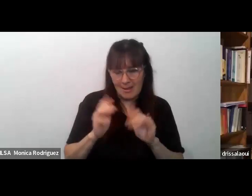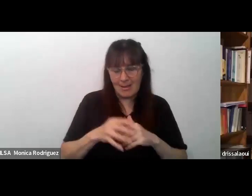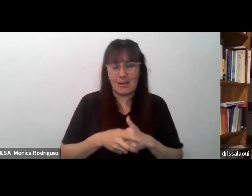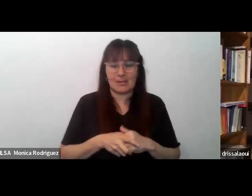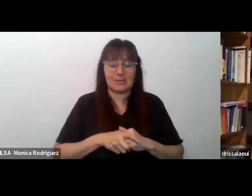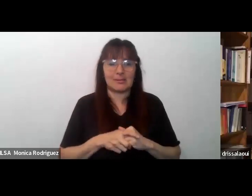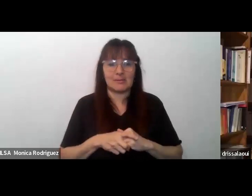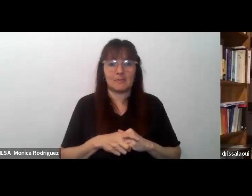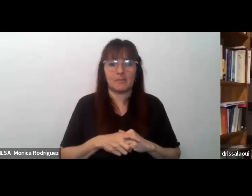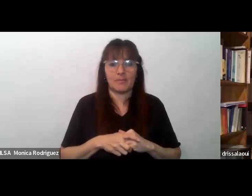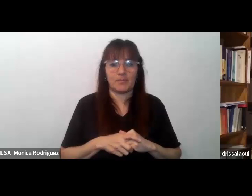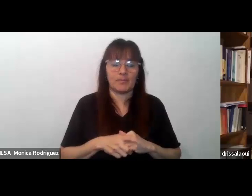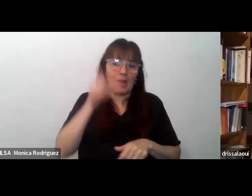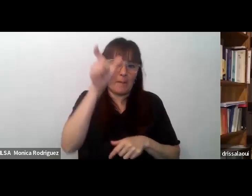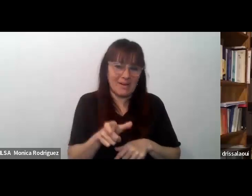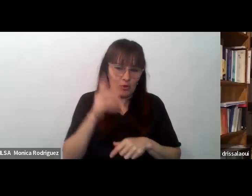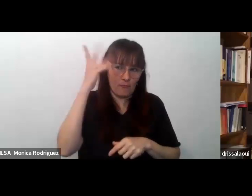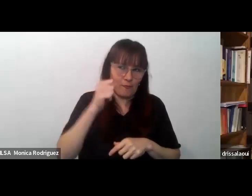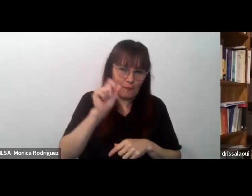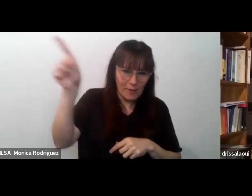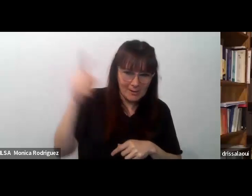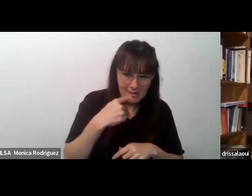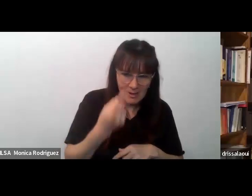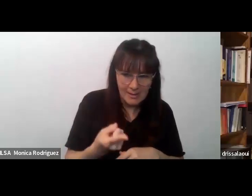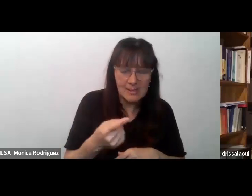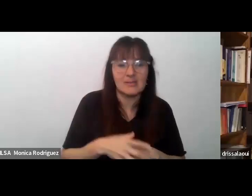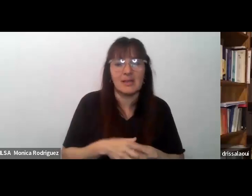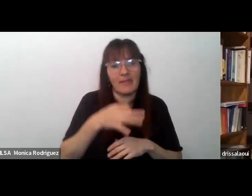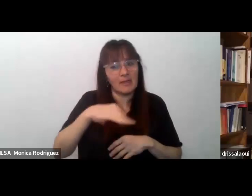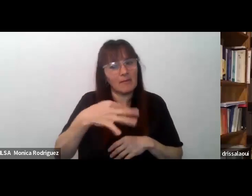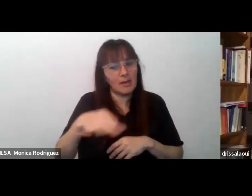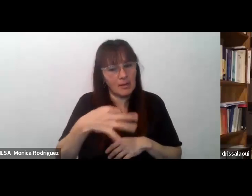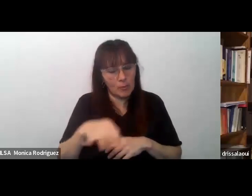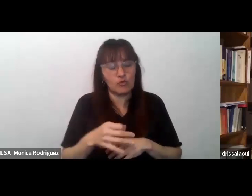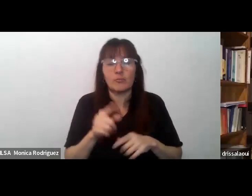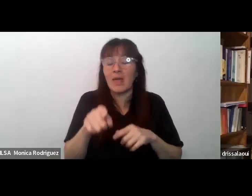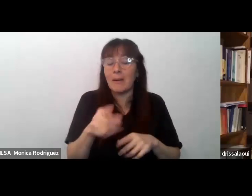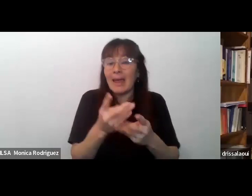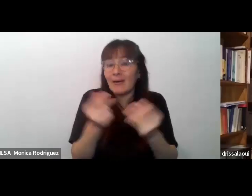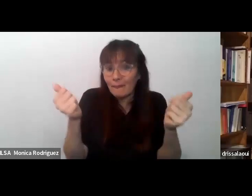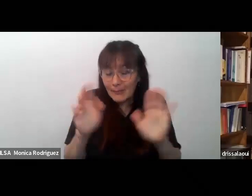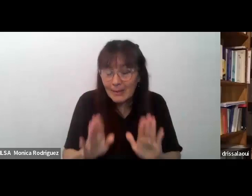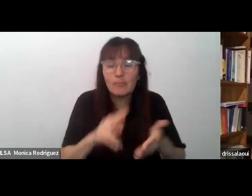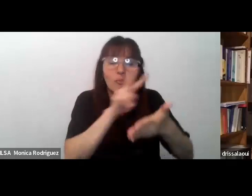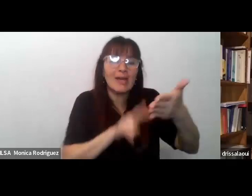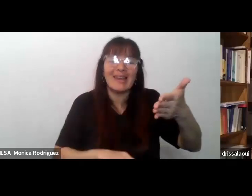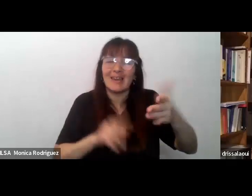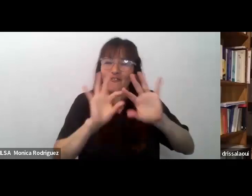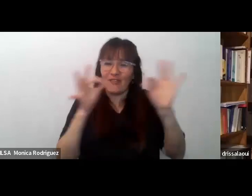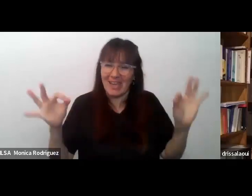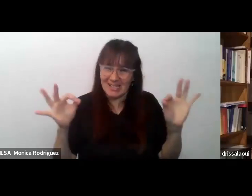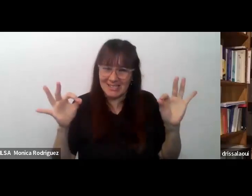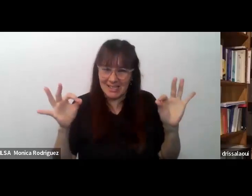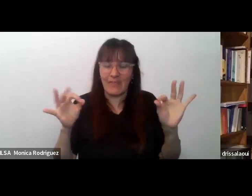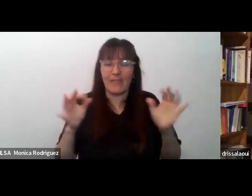alter ego es un alter ego y hay que tener en consideración y para terminar voy a leer un fragmento